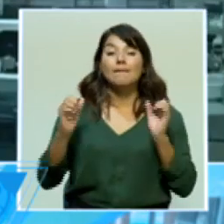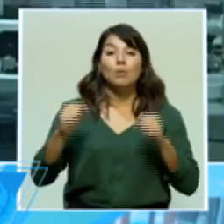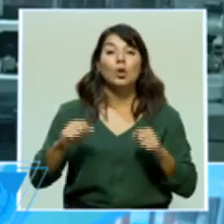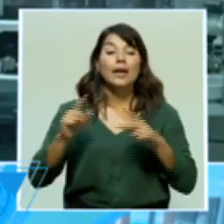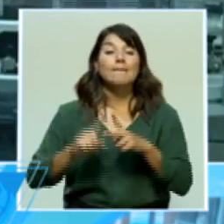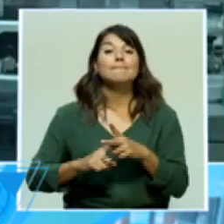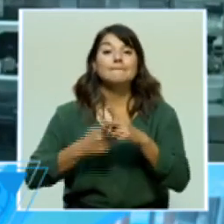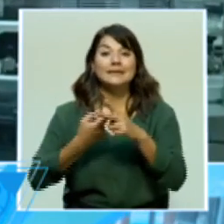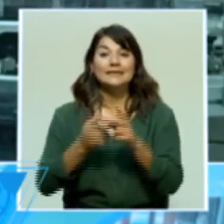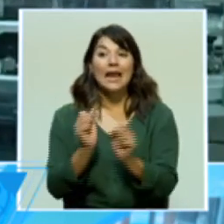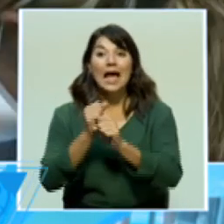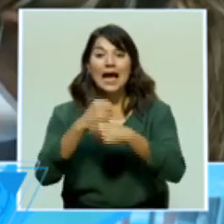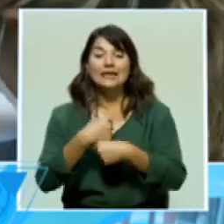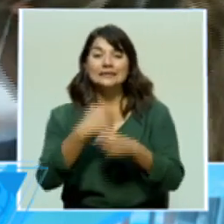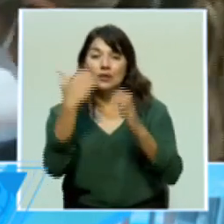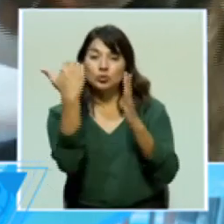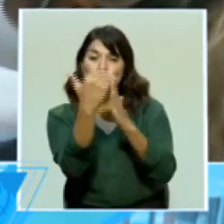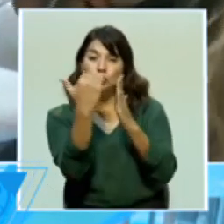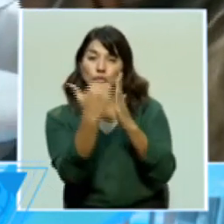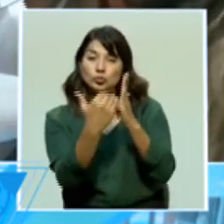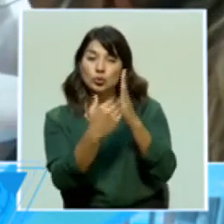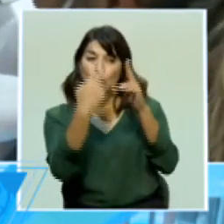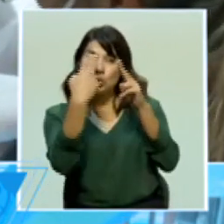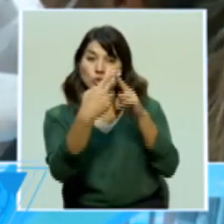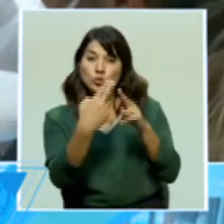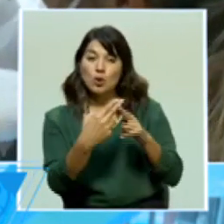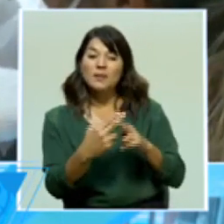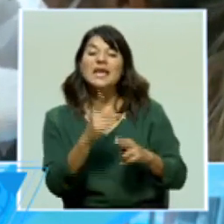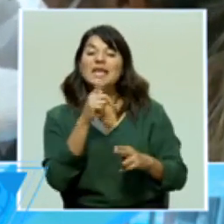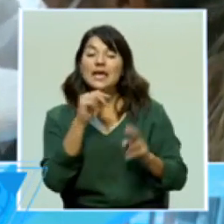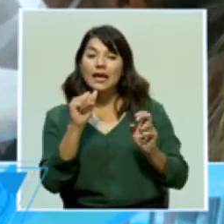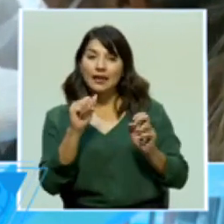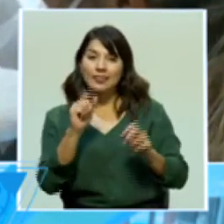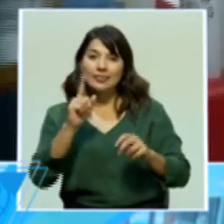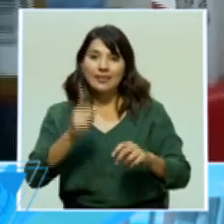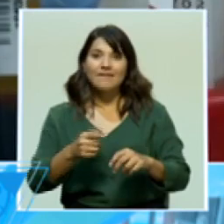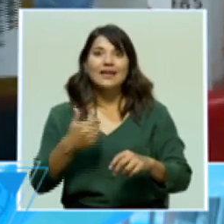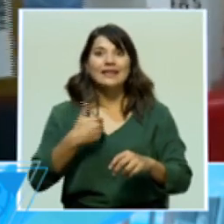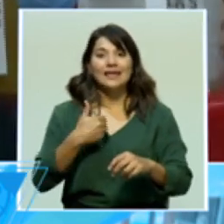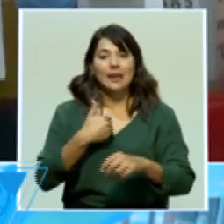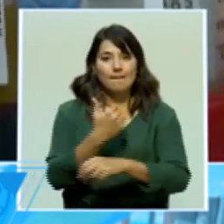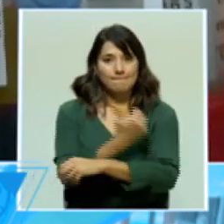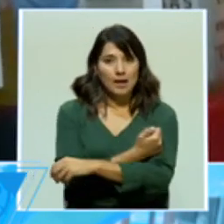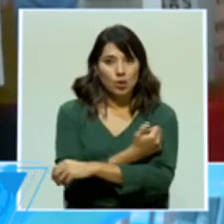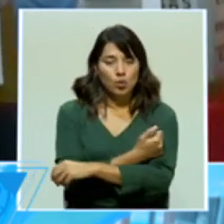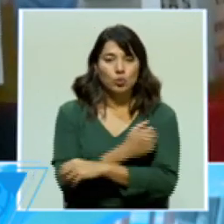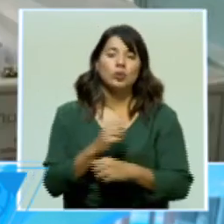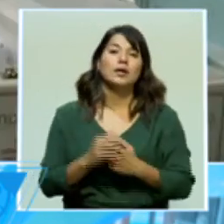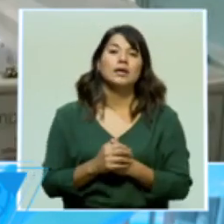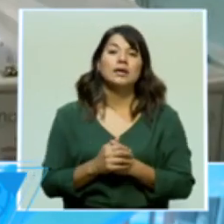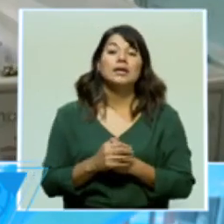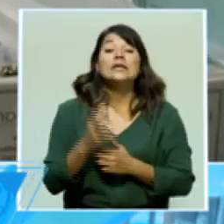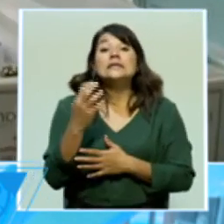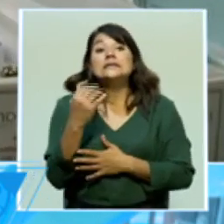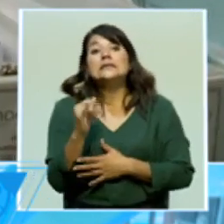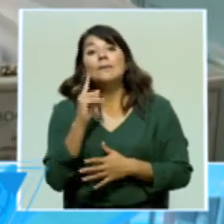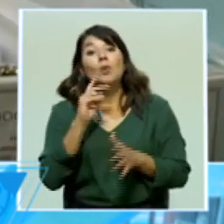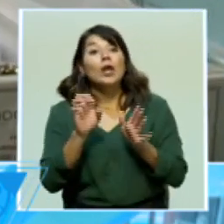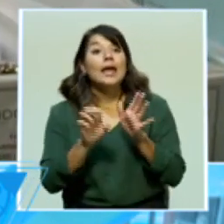a hacer los listados para la aplicación de vacunas. En caso de que sea salud la primera